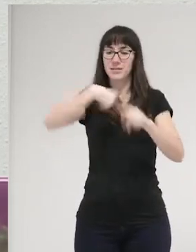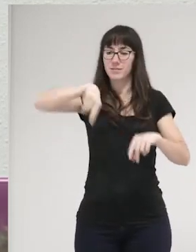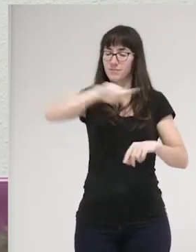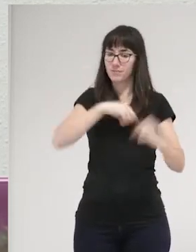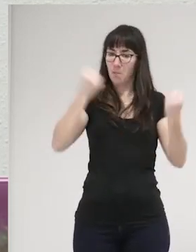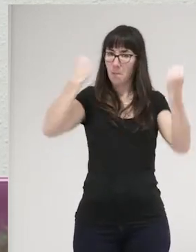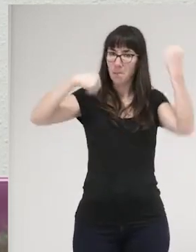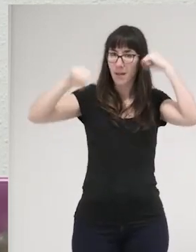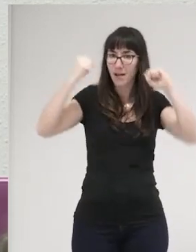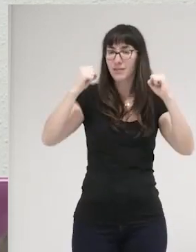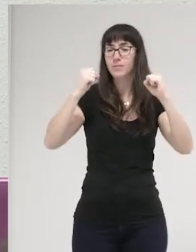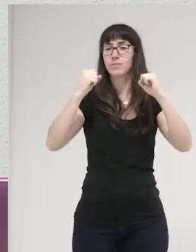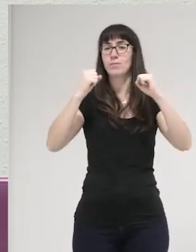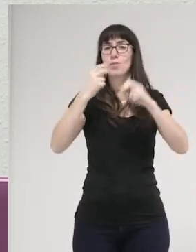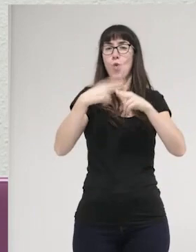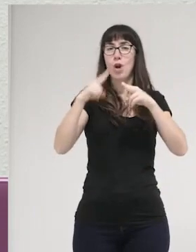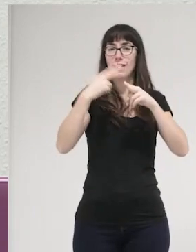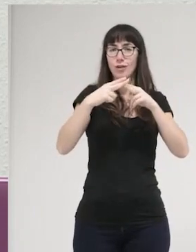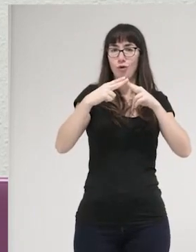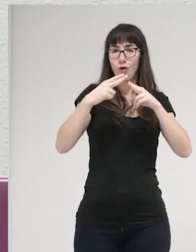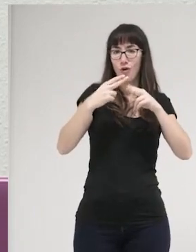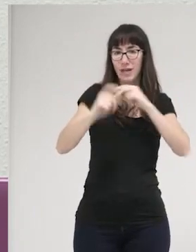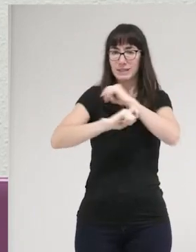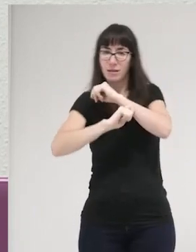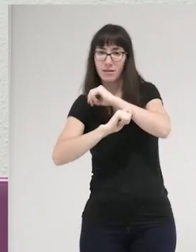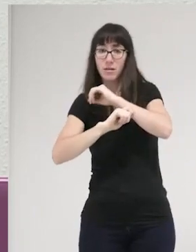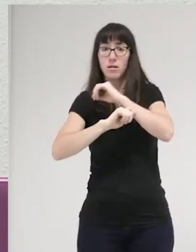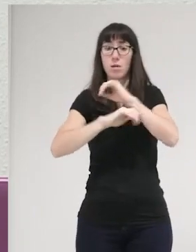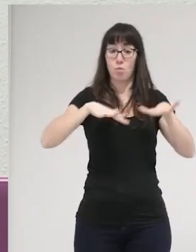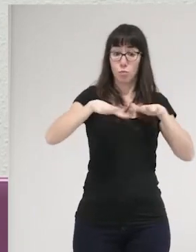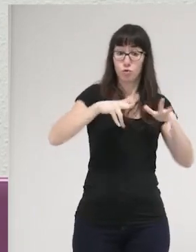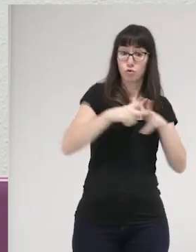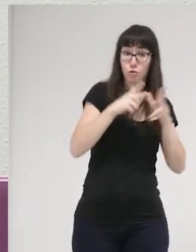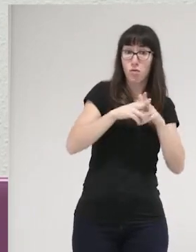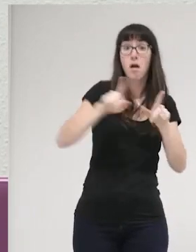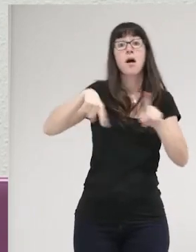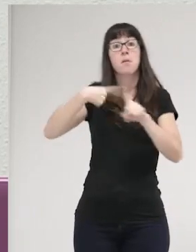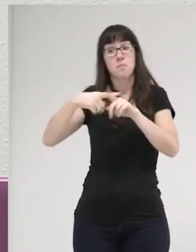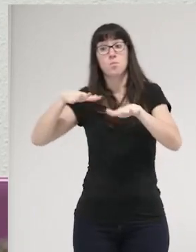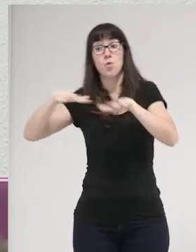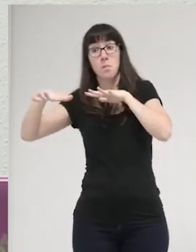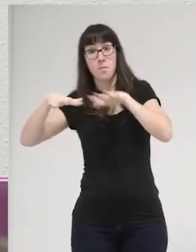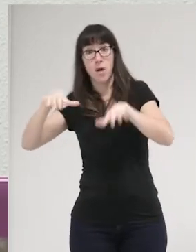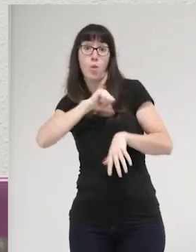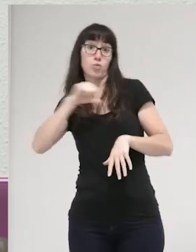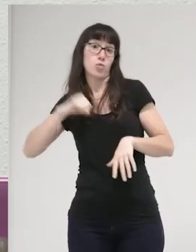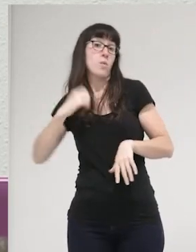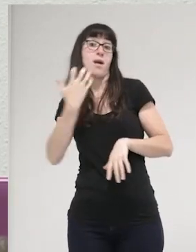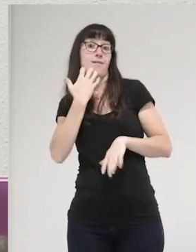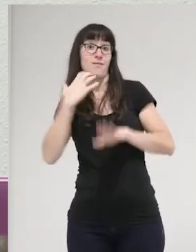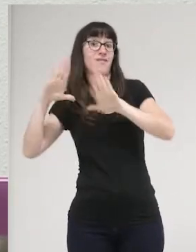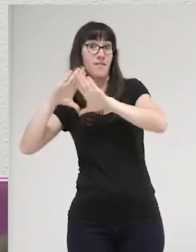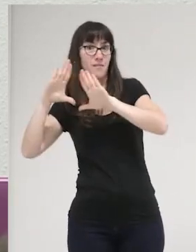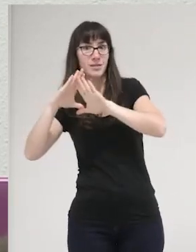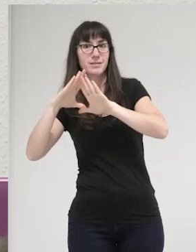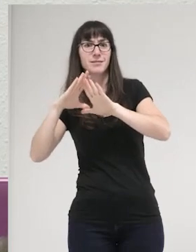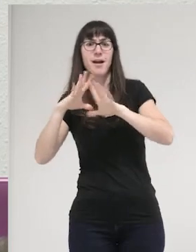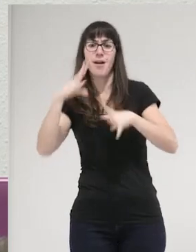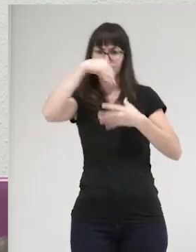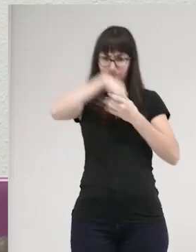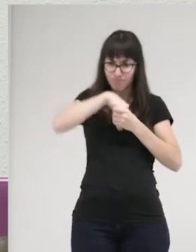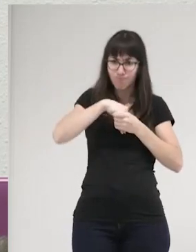y estrategias políticas en los movimientos sociales, incluso en los movimientos autónomos, en los movimientos feministas autónomos, que pueden estar de alguna forma